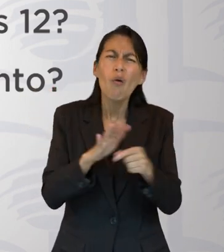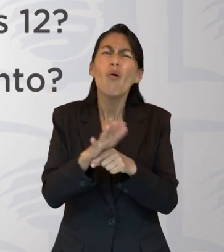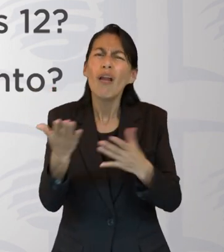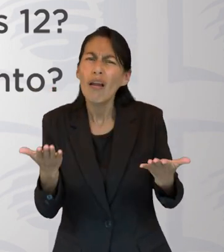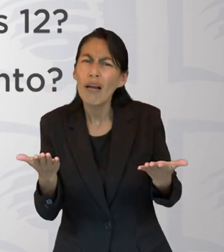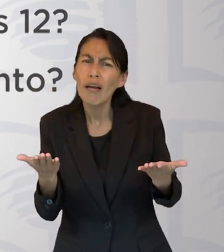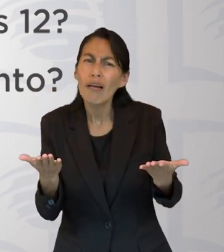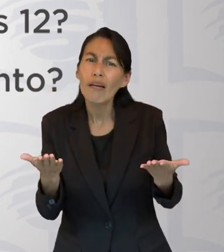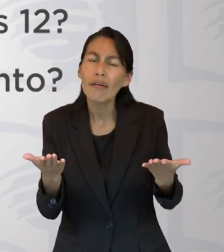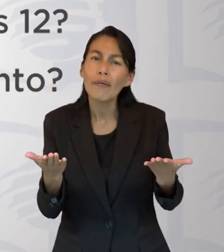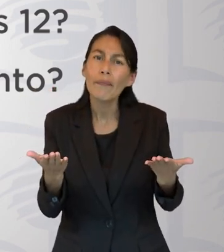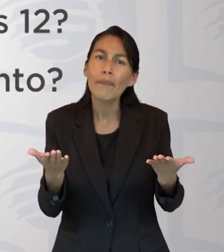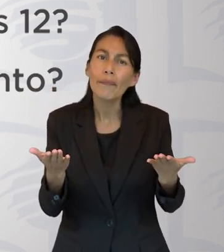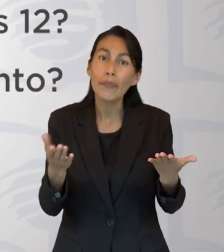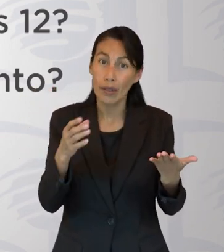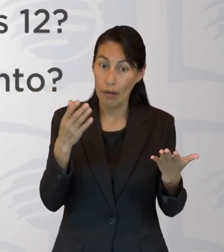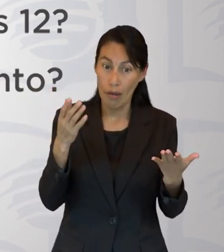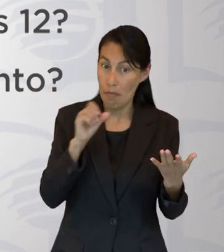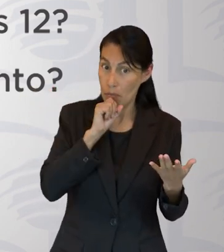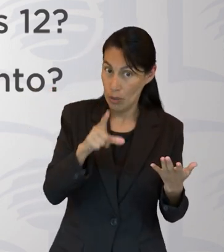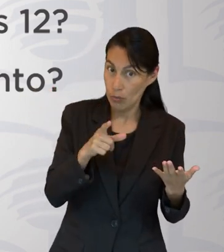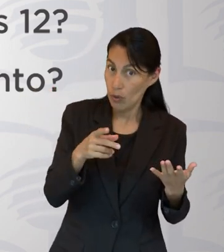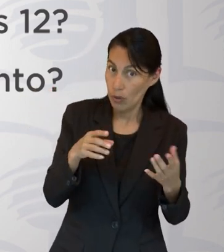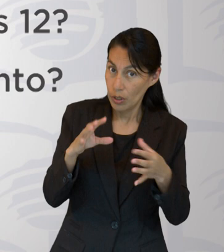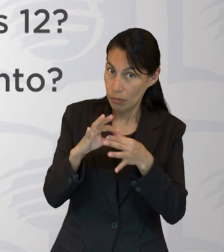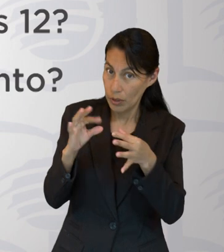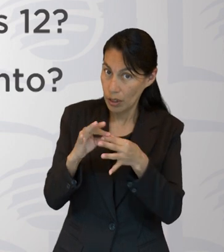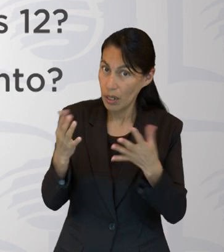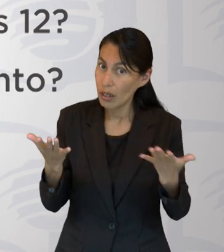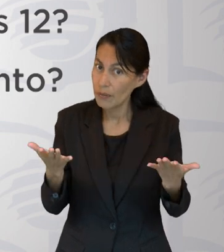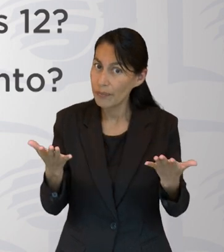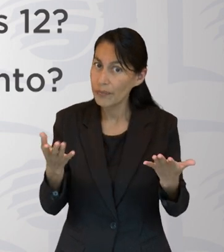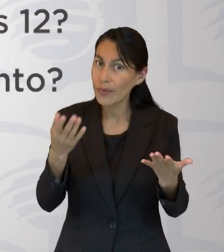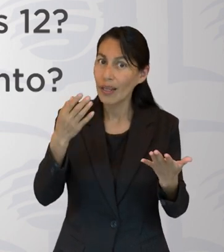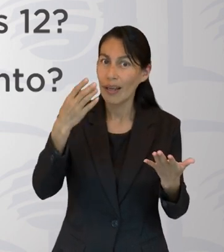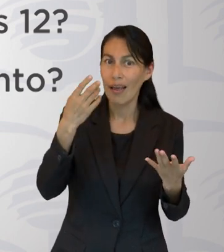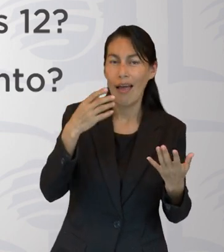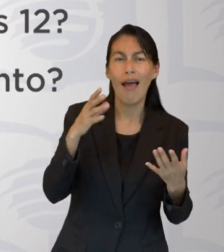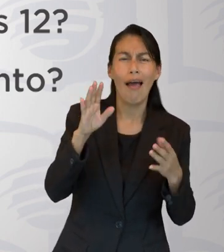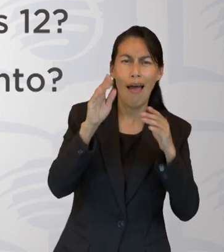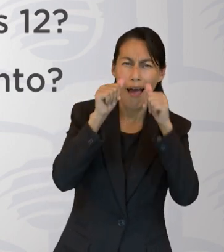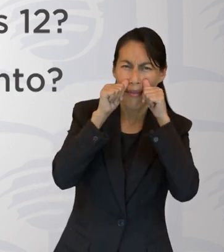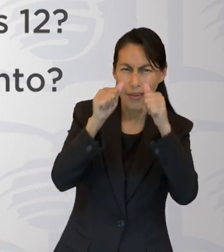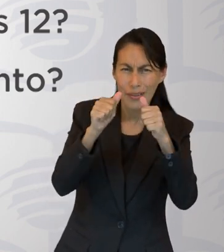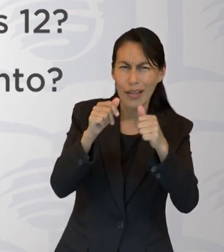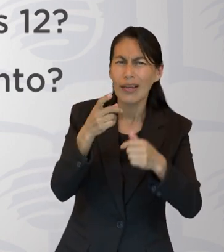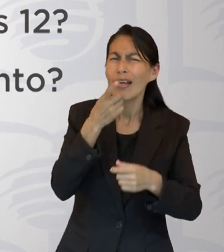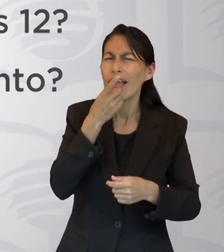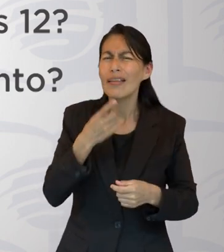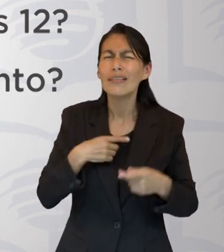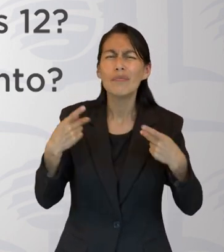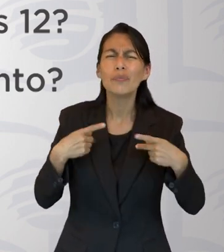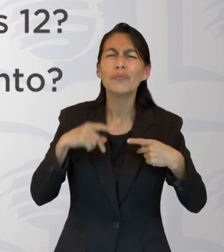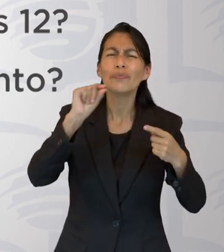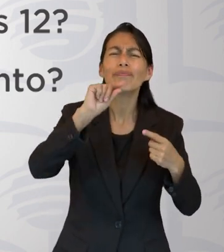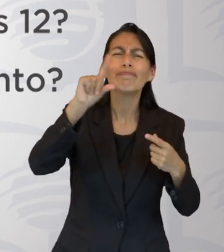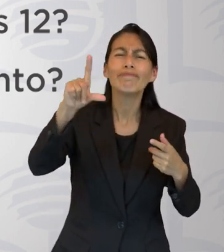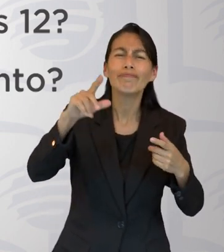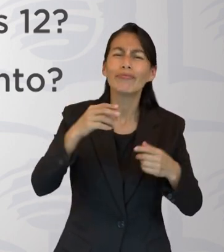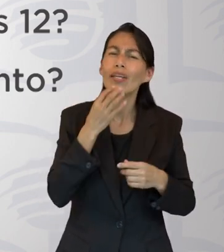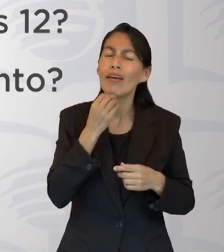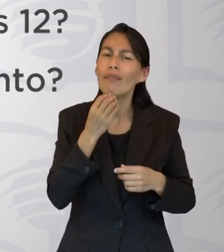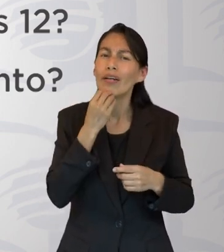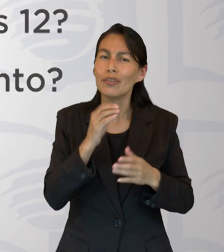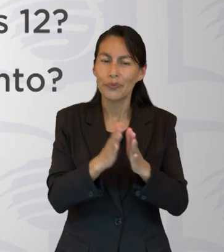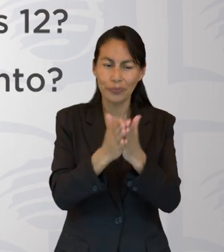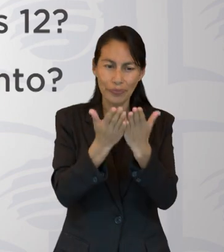y Hebreos 12? ¿Señalan el mismo evento? Vamos a escuchar la respuesta de nuestro experto para poder entender un poco